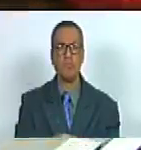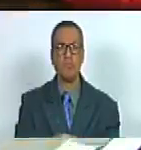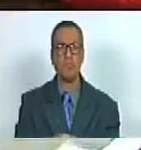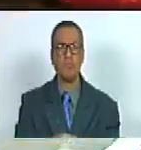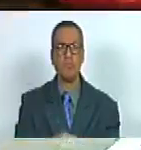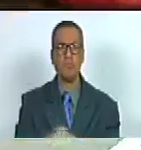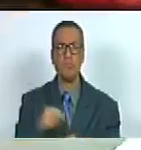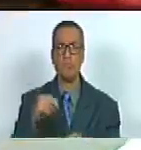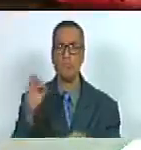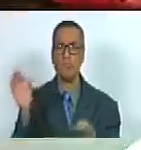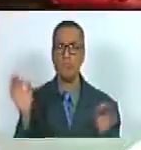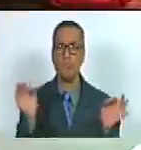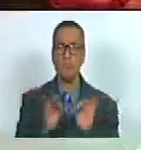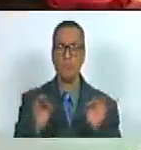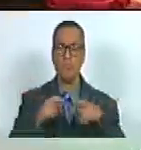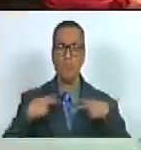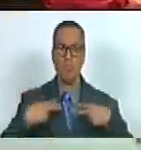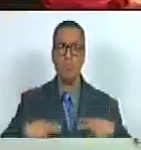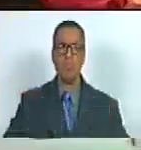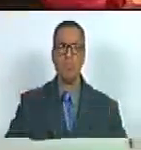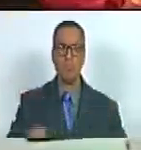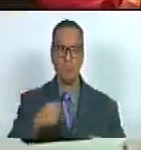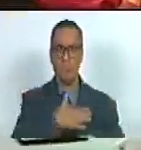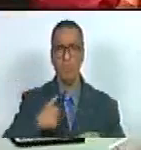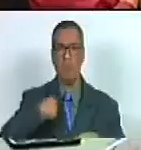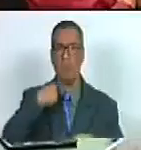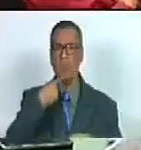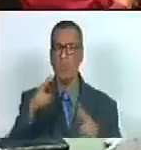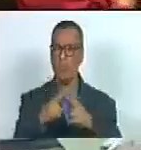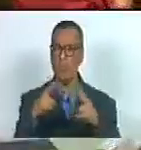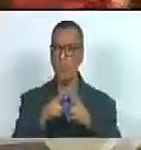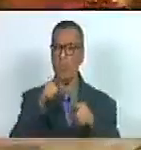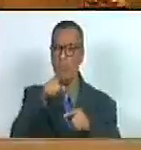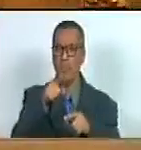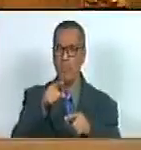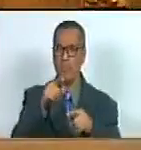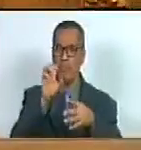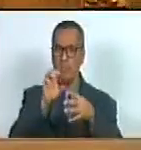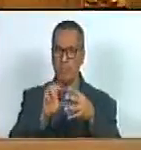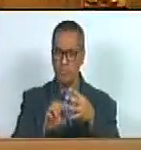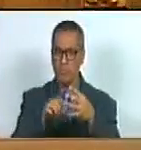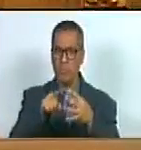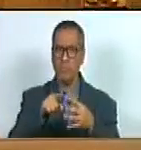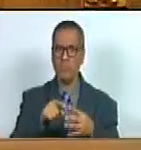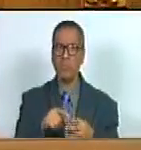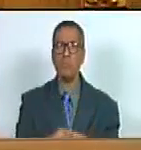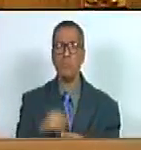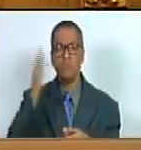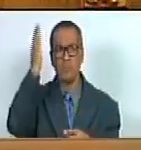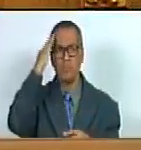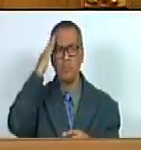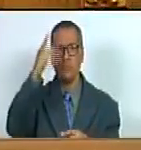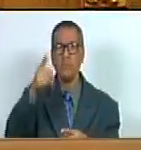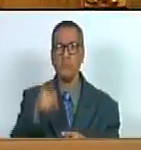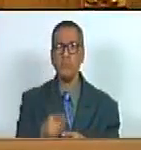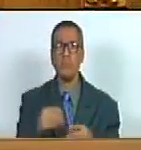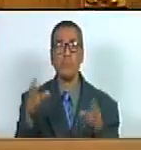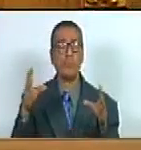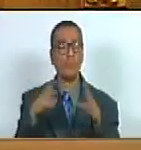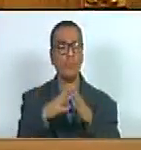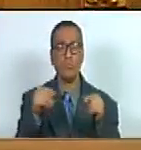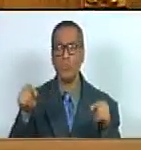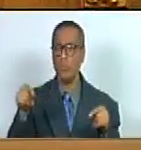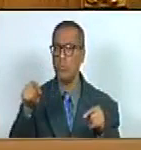inhumano debo decir porque quienes conocemos de cerca esas características sabemos lo vulnerable